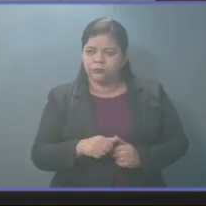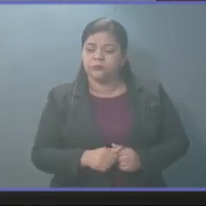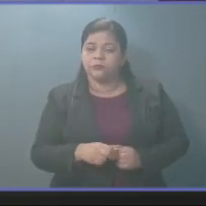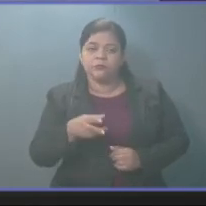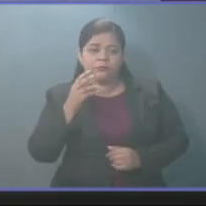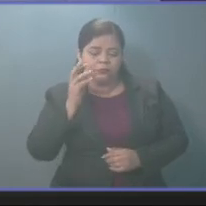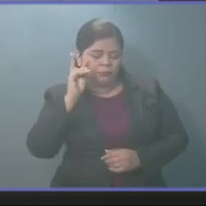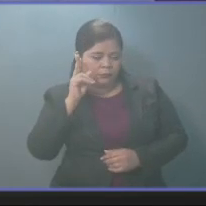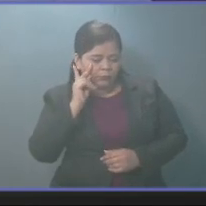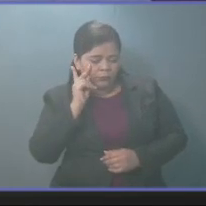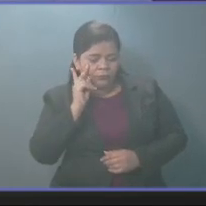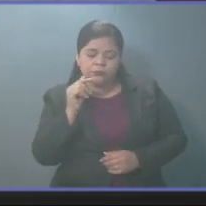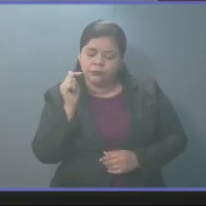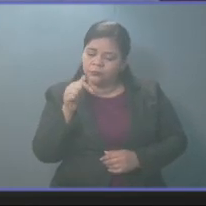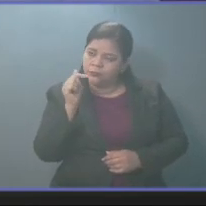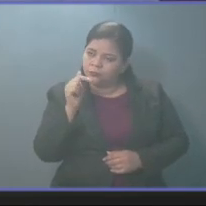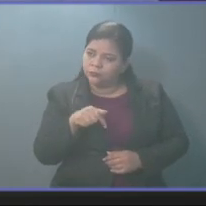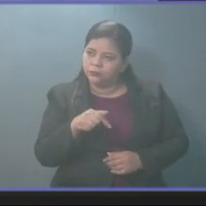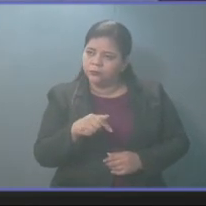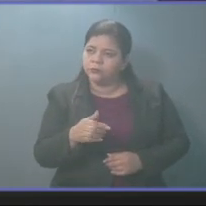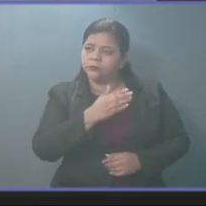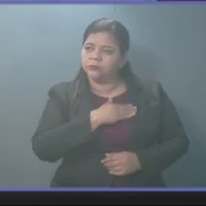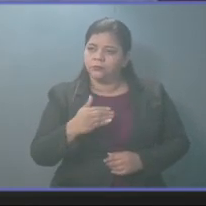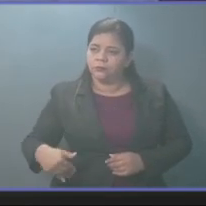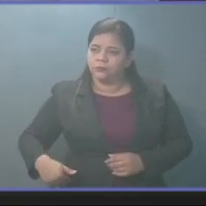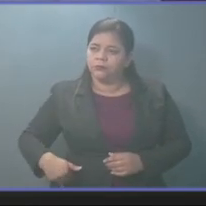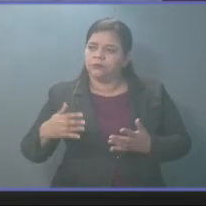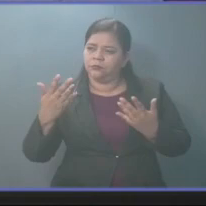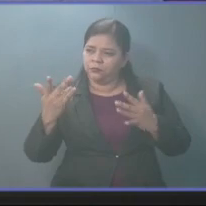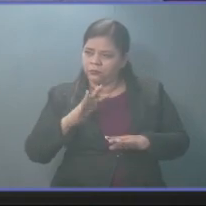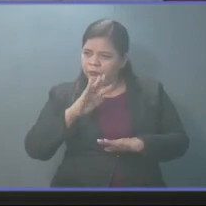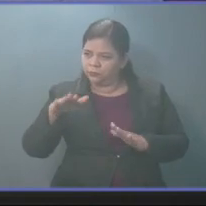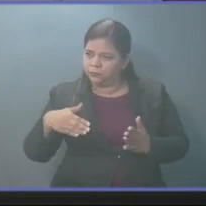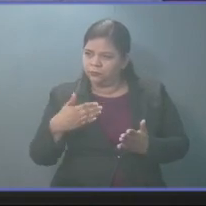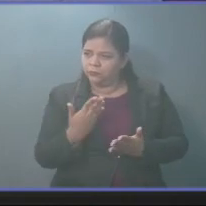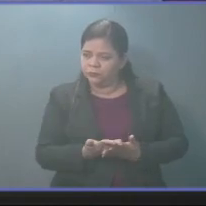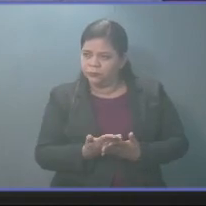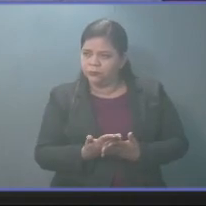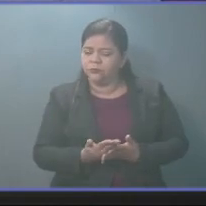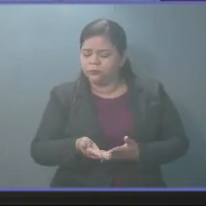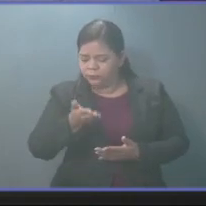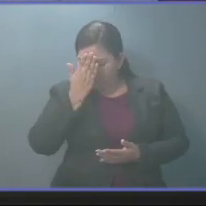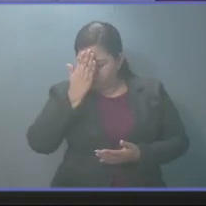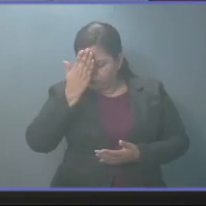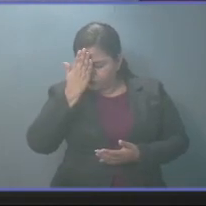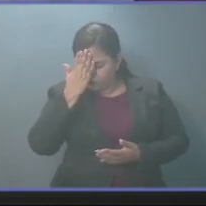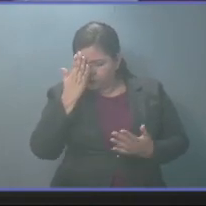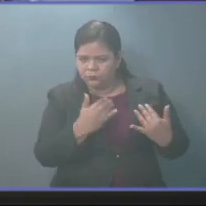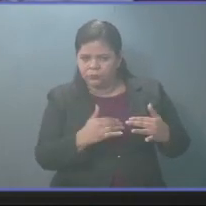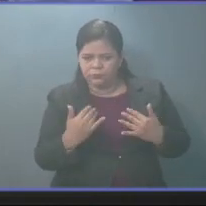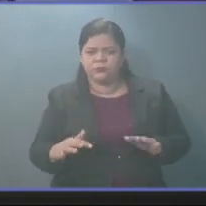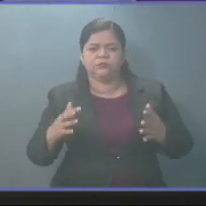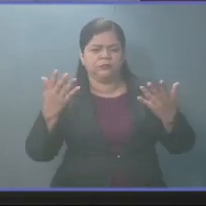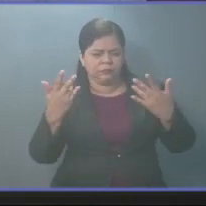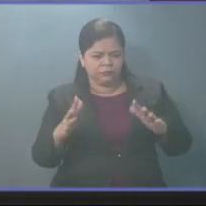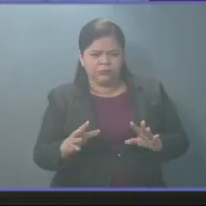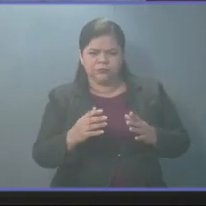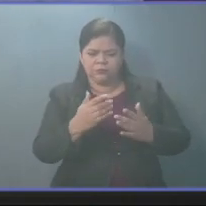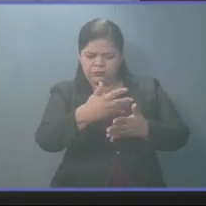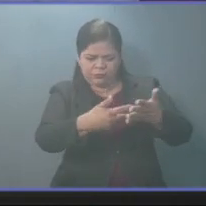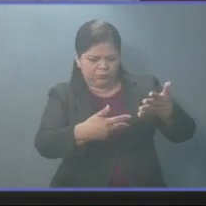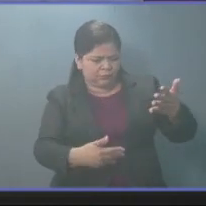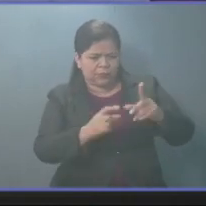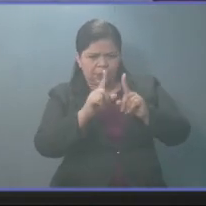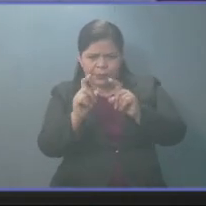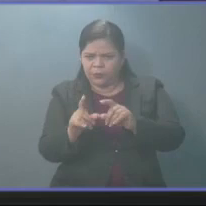Definitivamente, aquí, Presidente, ya todos conocen los hechos. Ya hay un pliego de preguntas que